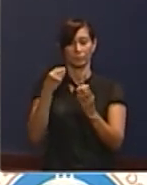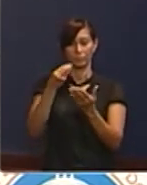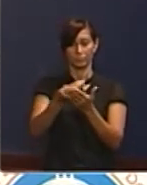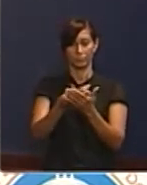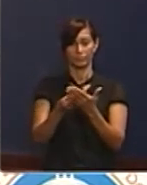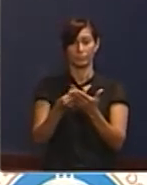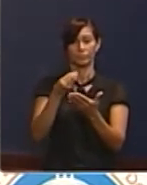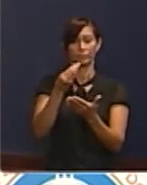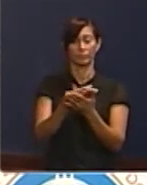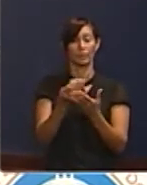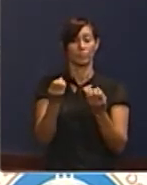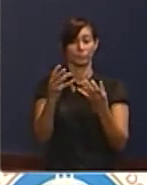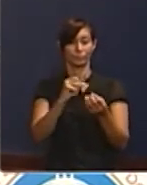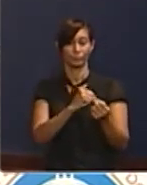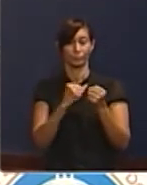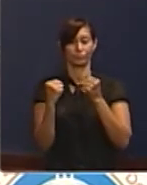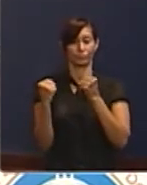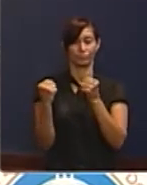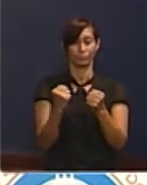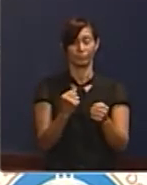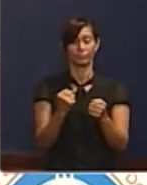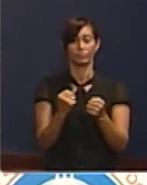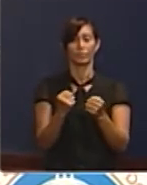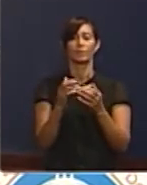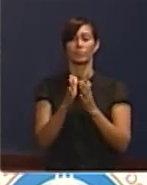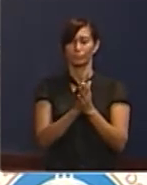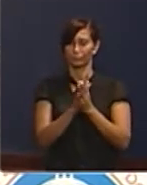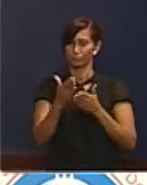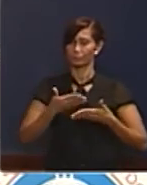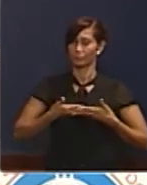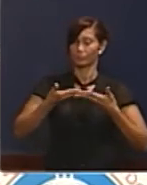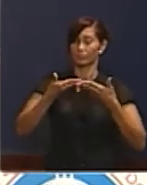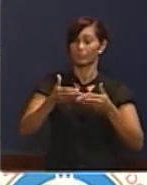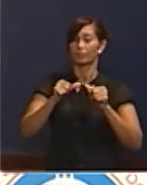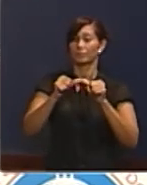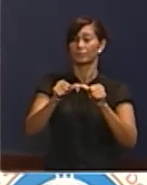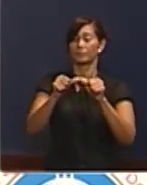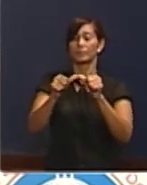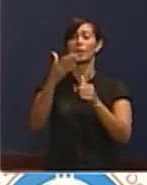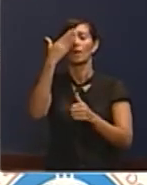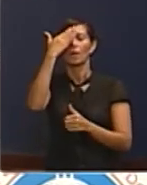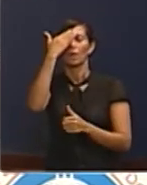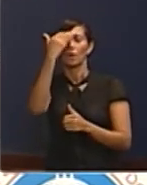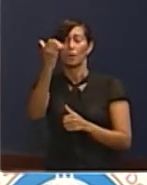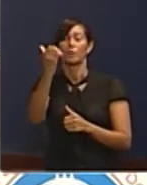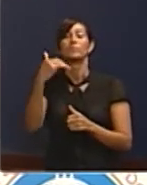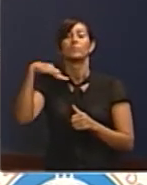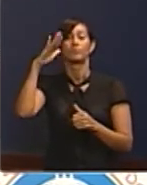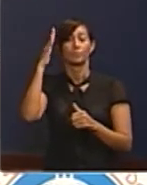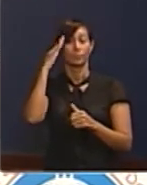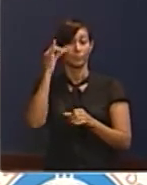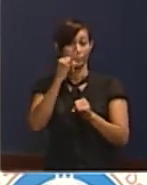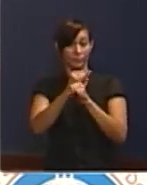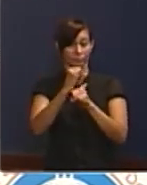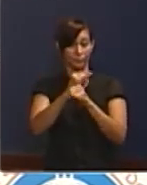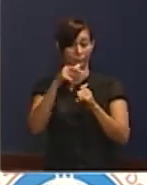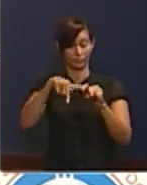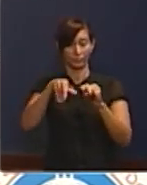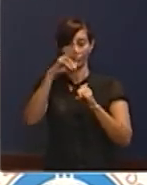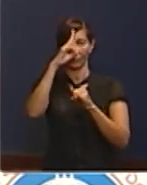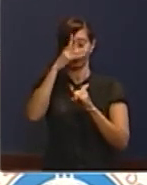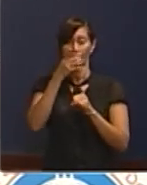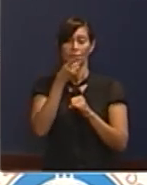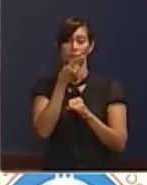muy fuertes, y estamos dispuestos a seguirlo. ¿Por qué? Porque estamos convencidos de la institucionalidad del país.